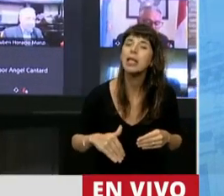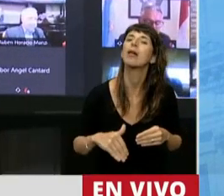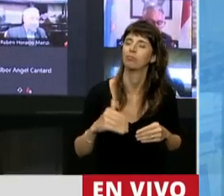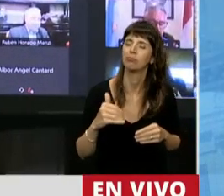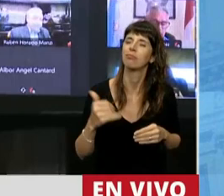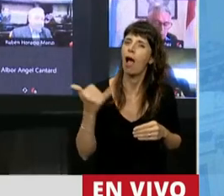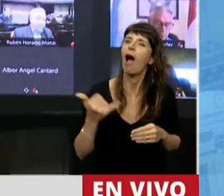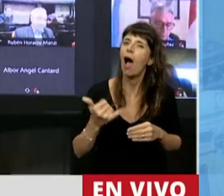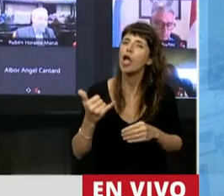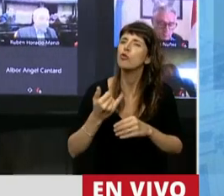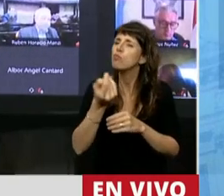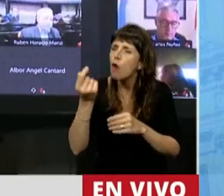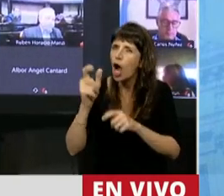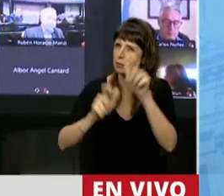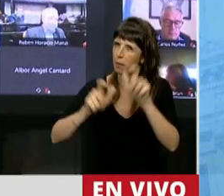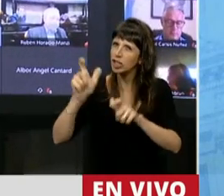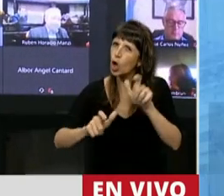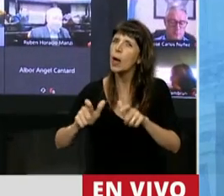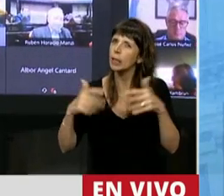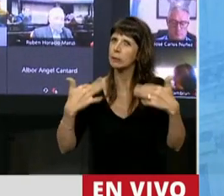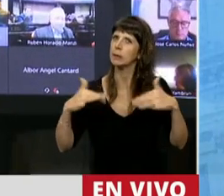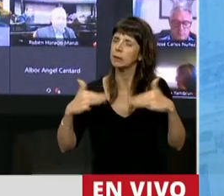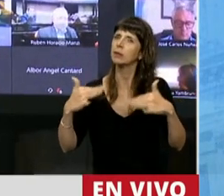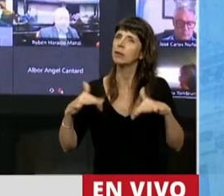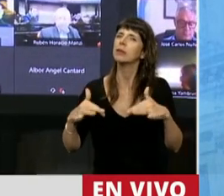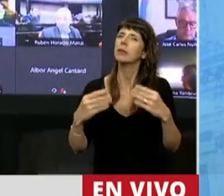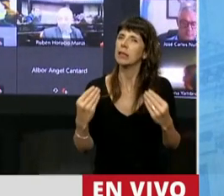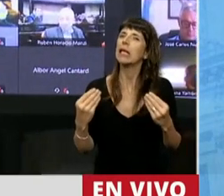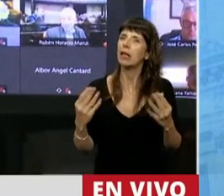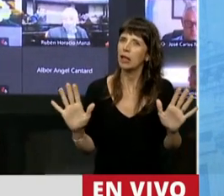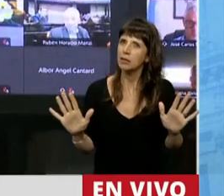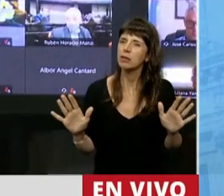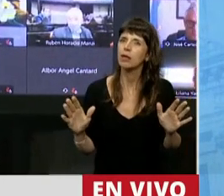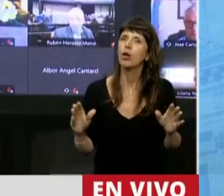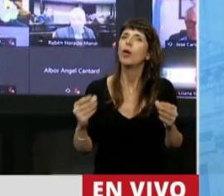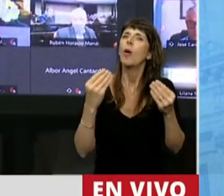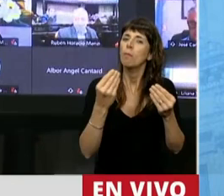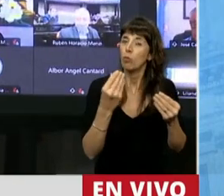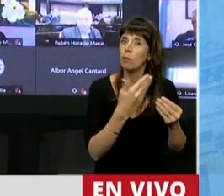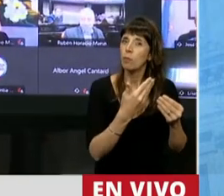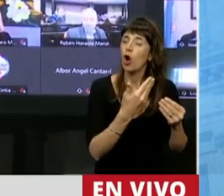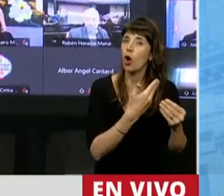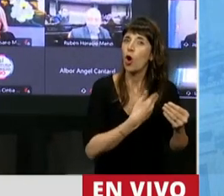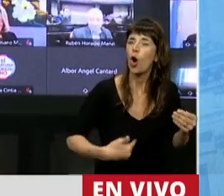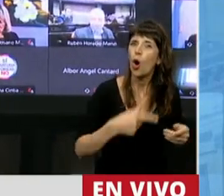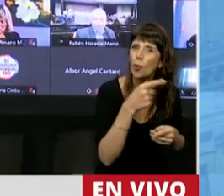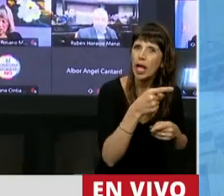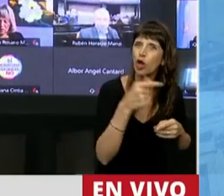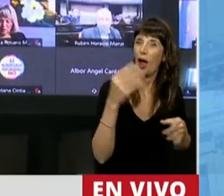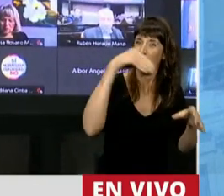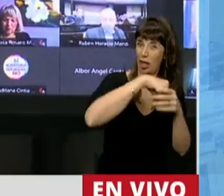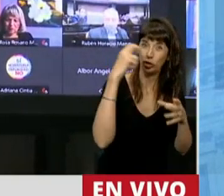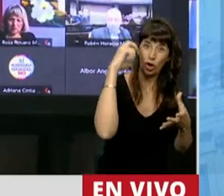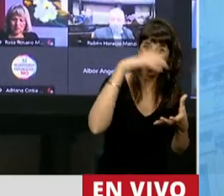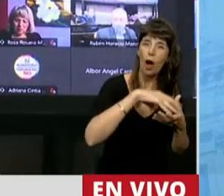pocos que están poniendo en vilo a millones de argentinos. ¿Por qué está pasando esto? Porque el gobierno ha consolidado una mayoría en la